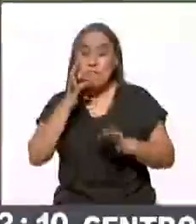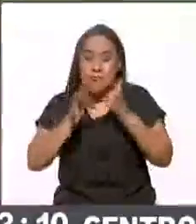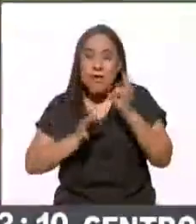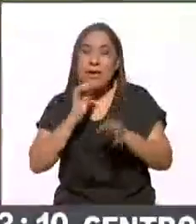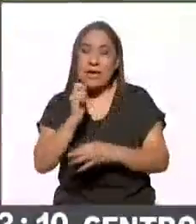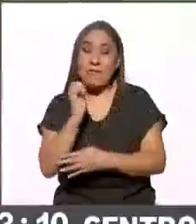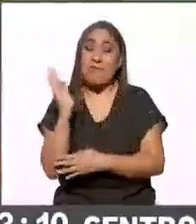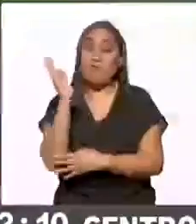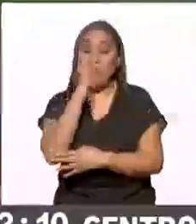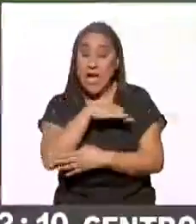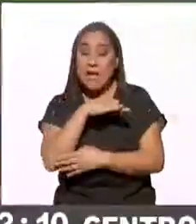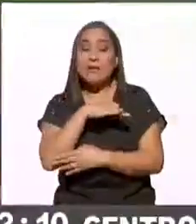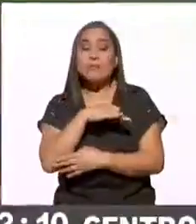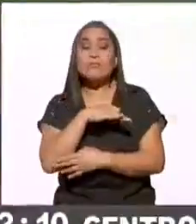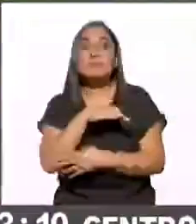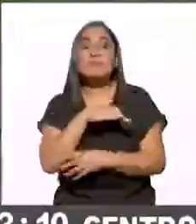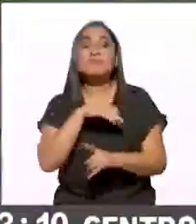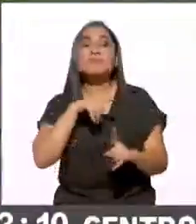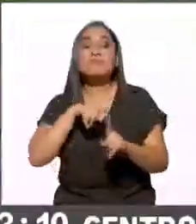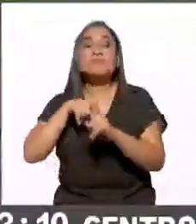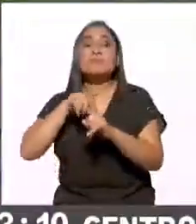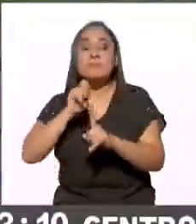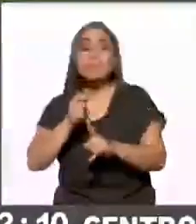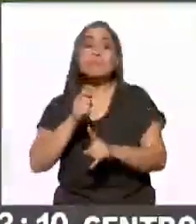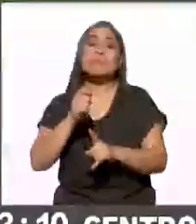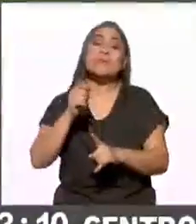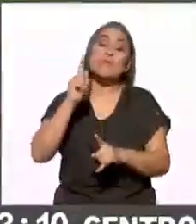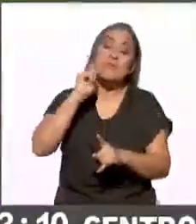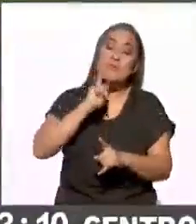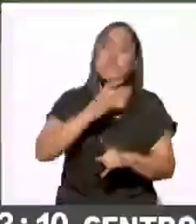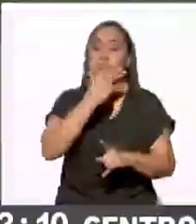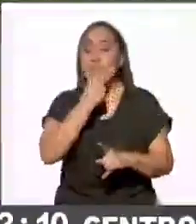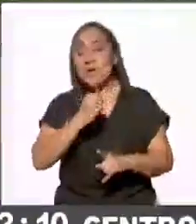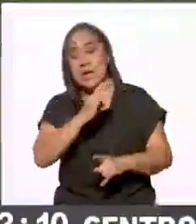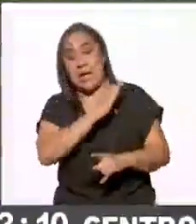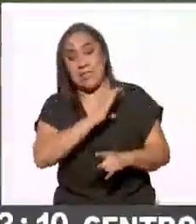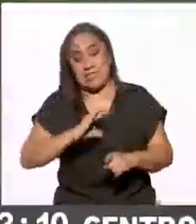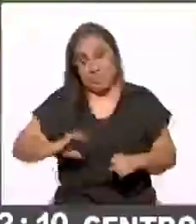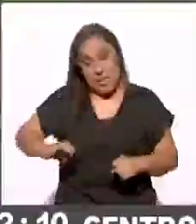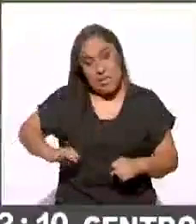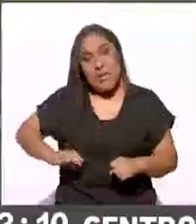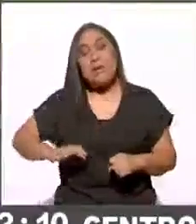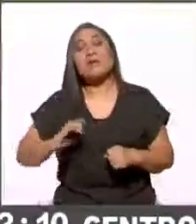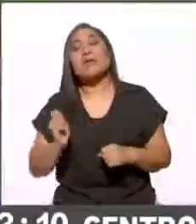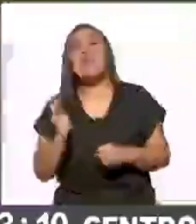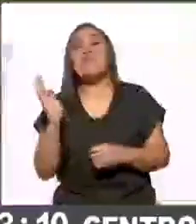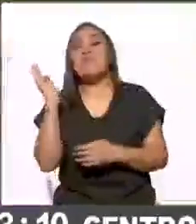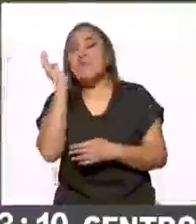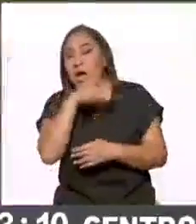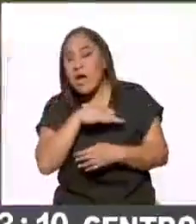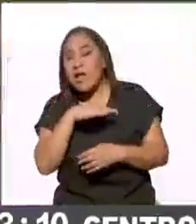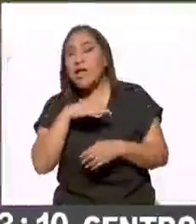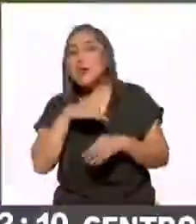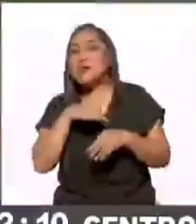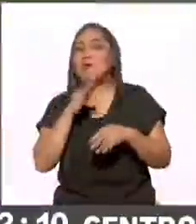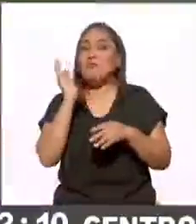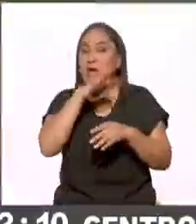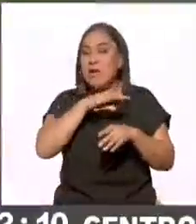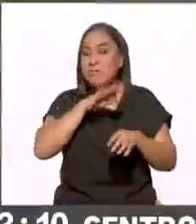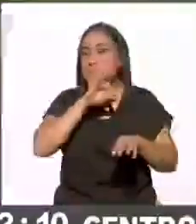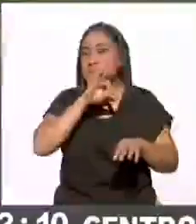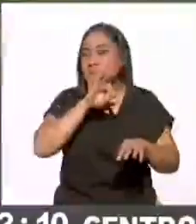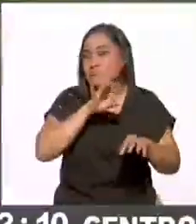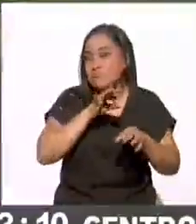falsa tenían que ver con las y los candidatos respecto a falsas declinaciones y también